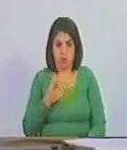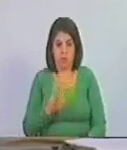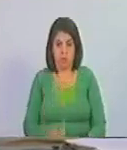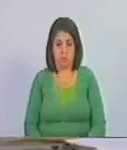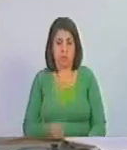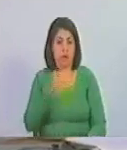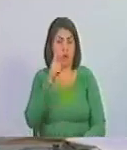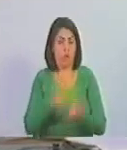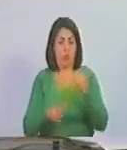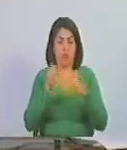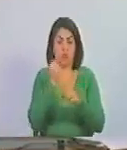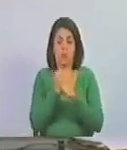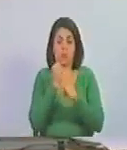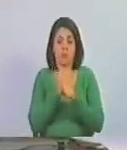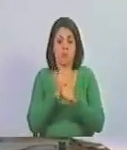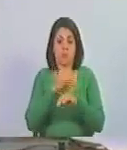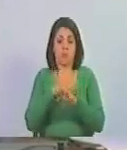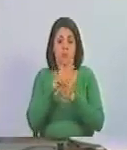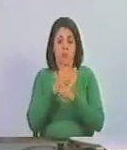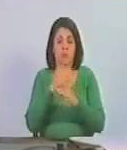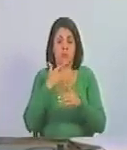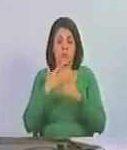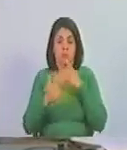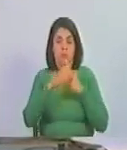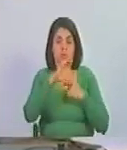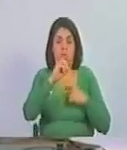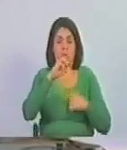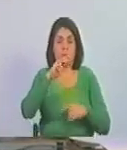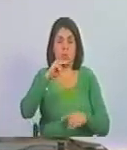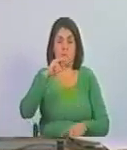el último trabajo conocido de Juan Guaidó fue en Compubol